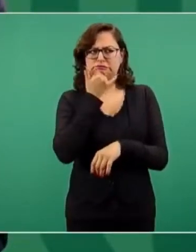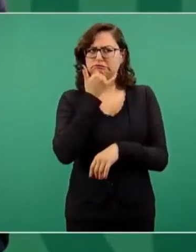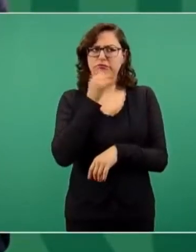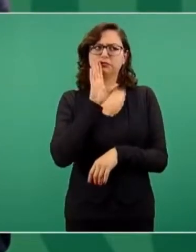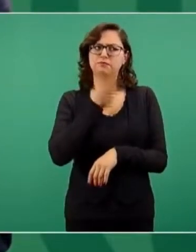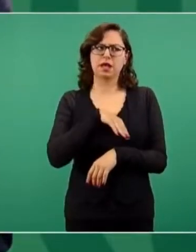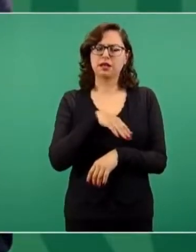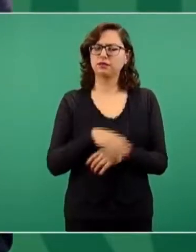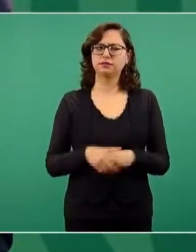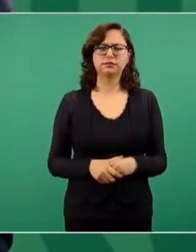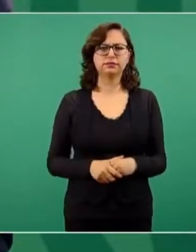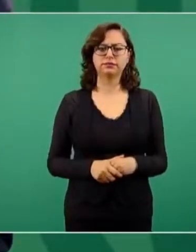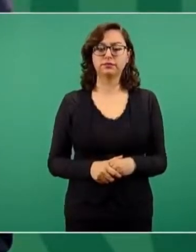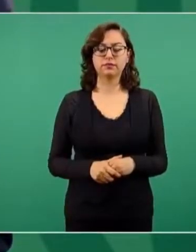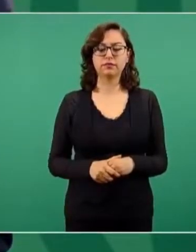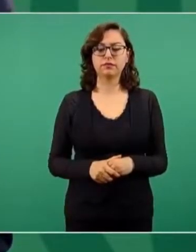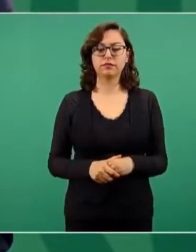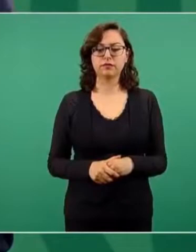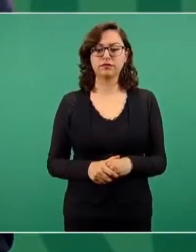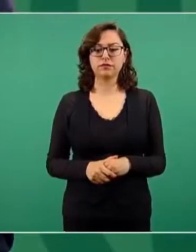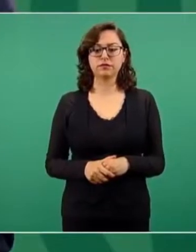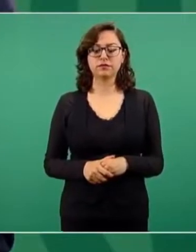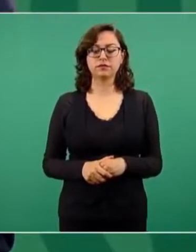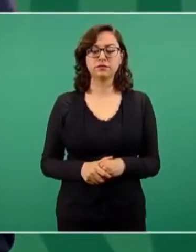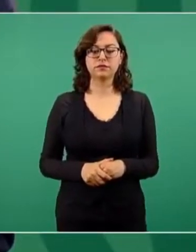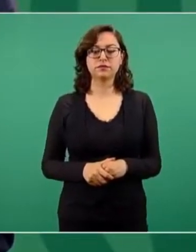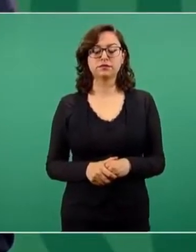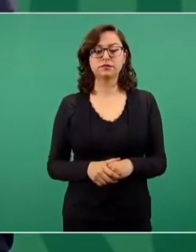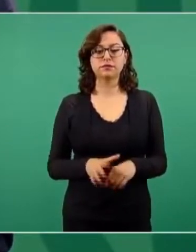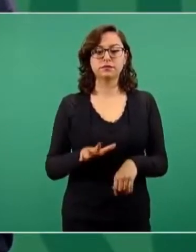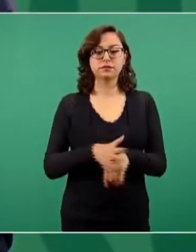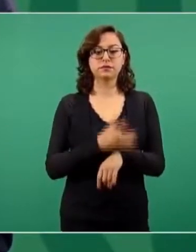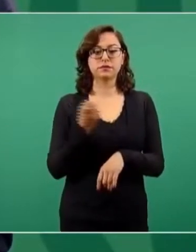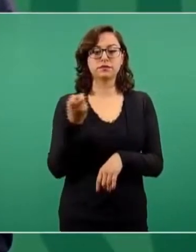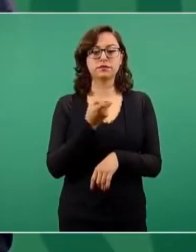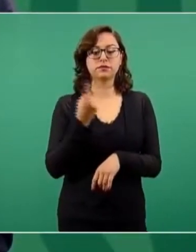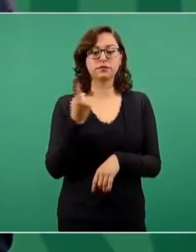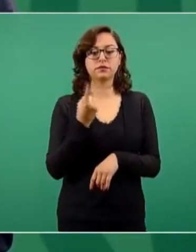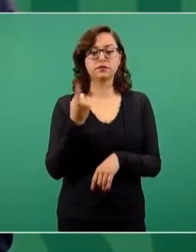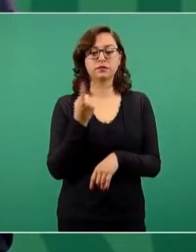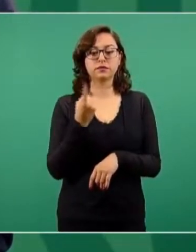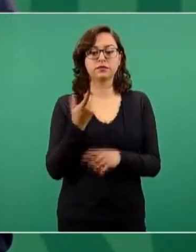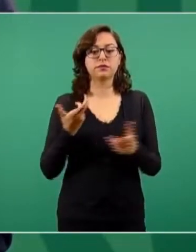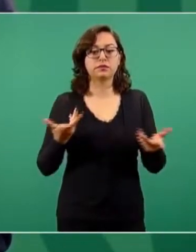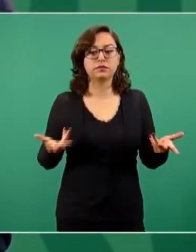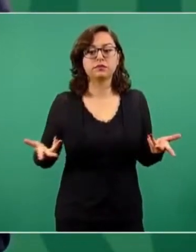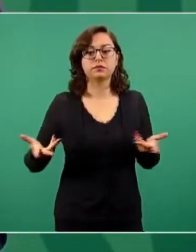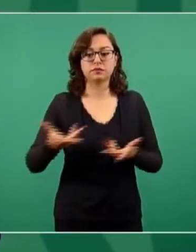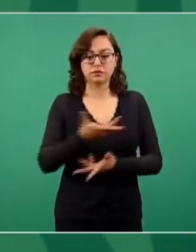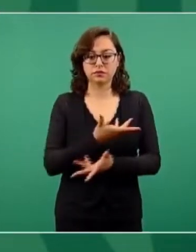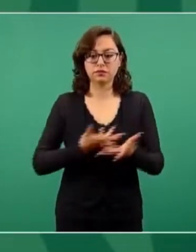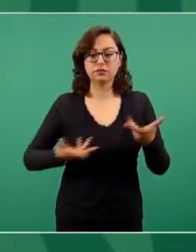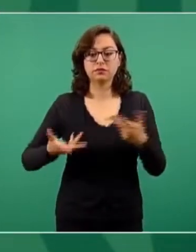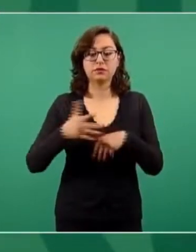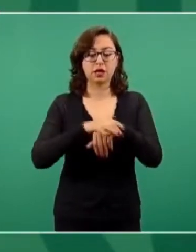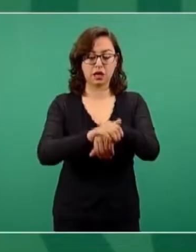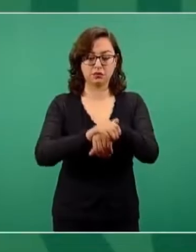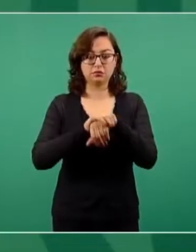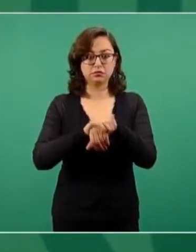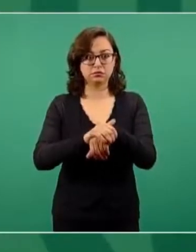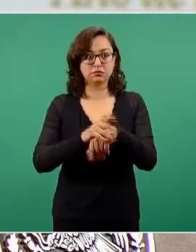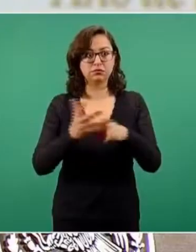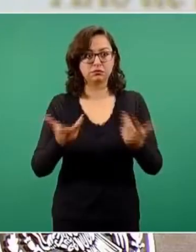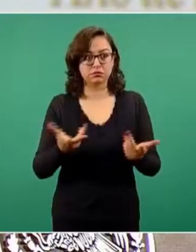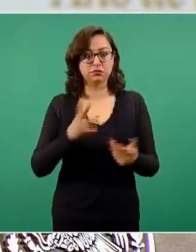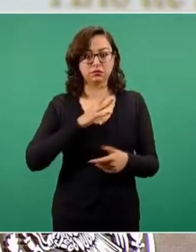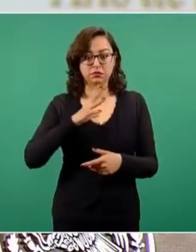porque si hay cooperación y hay amistad, pues